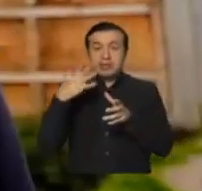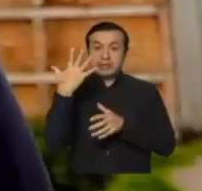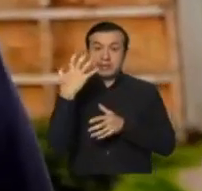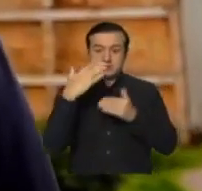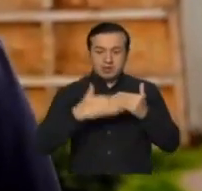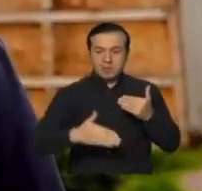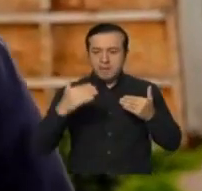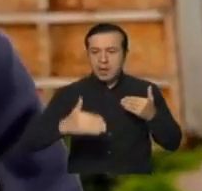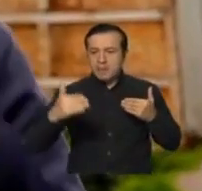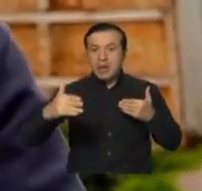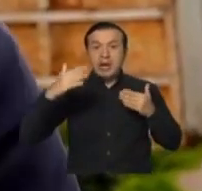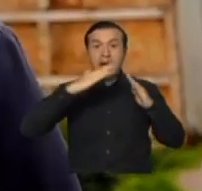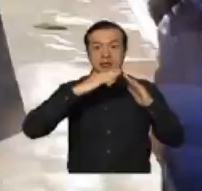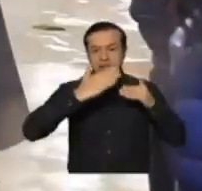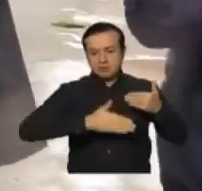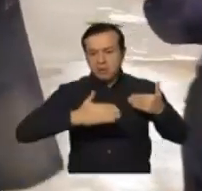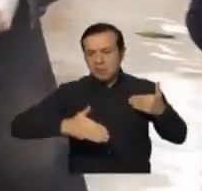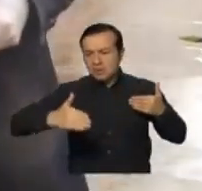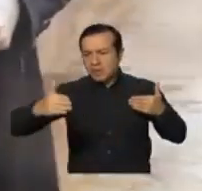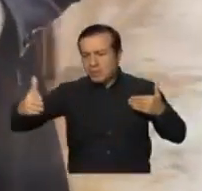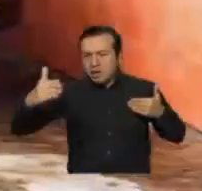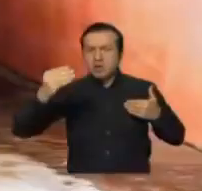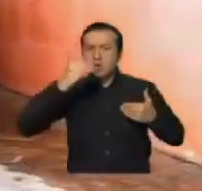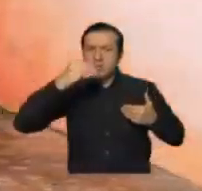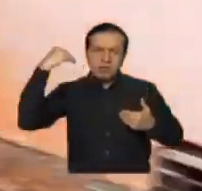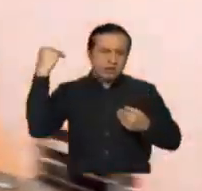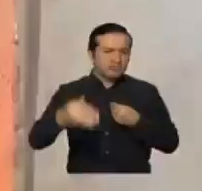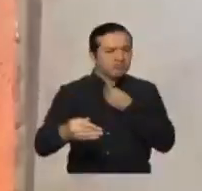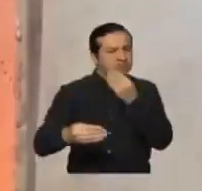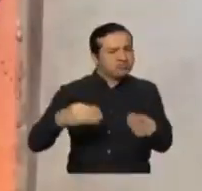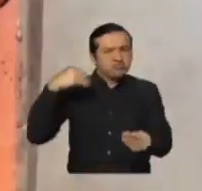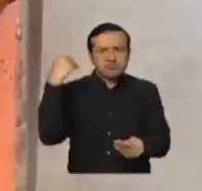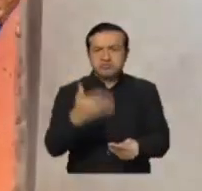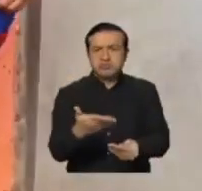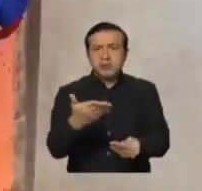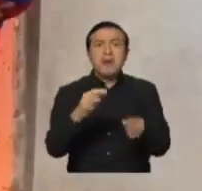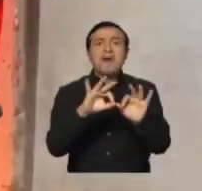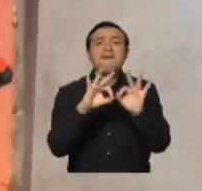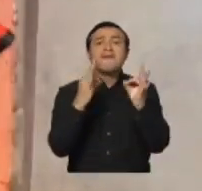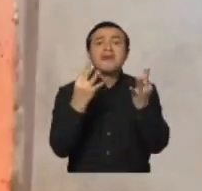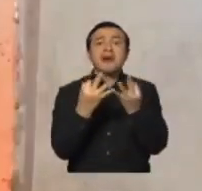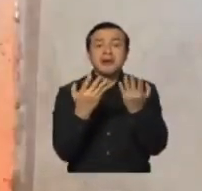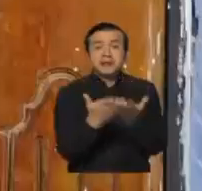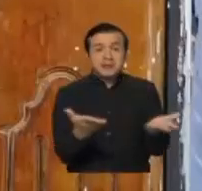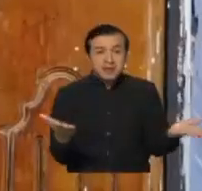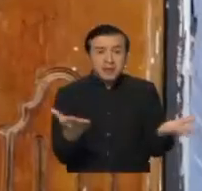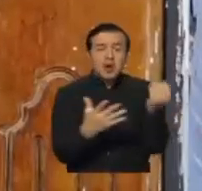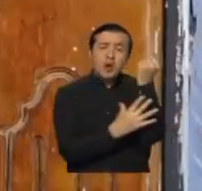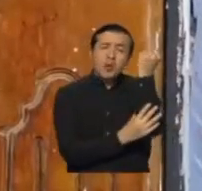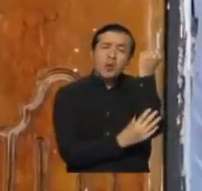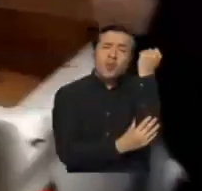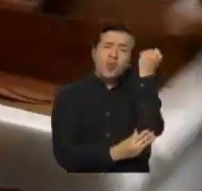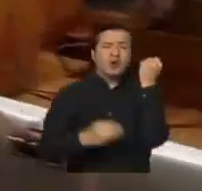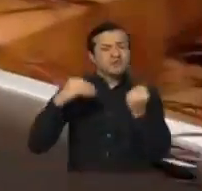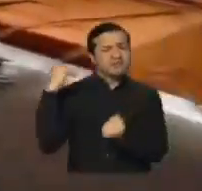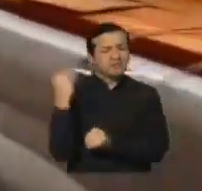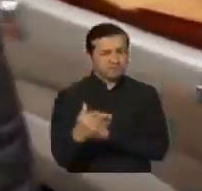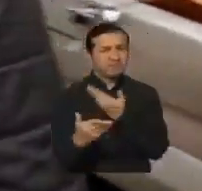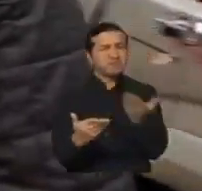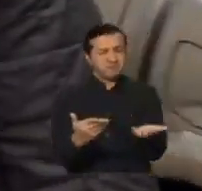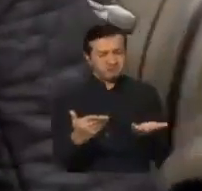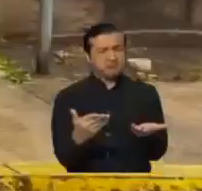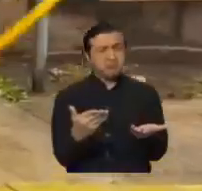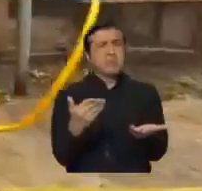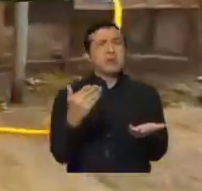cuadras, llevando alimentación, llevando kits alimenticios a familias de muchas necesidades. Vamos a estar haciendo